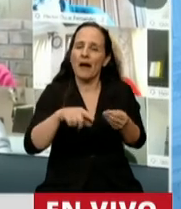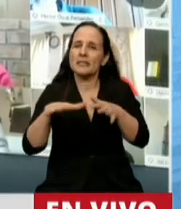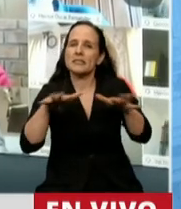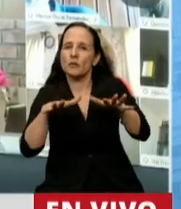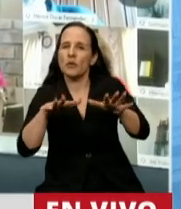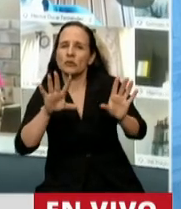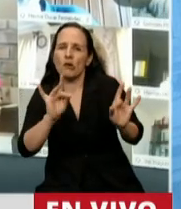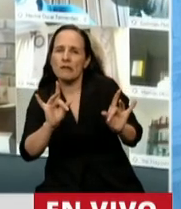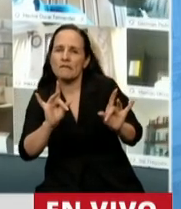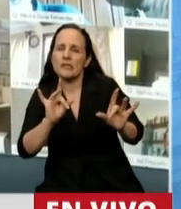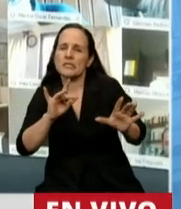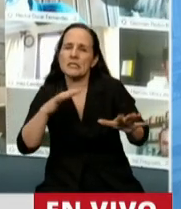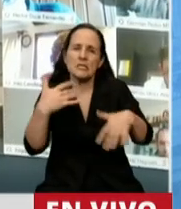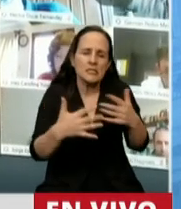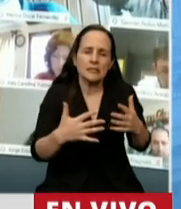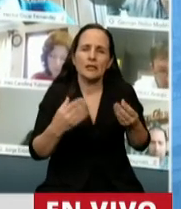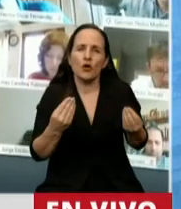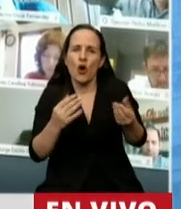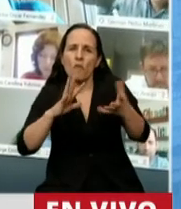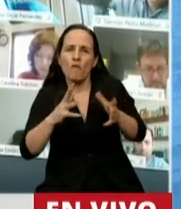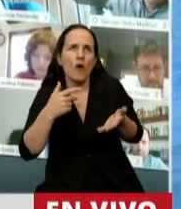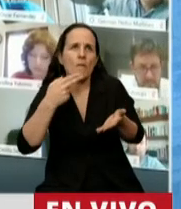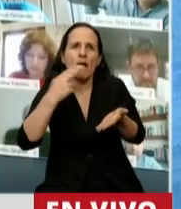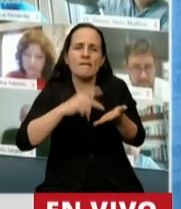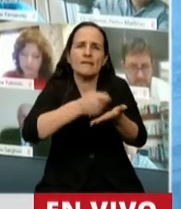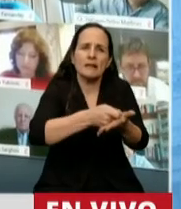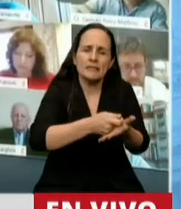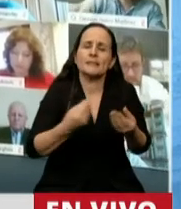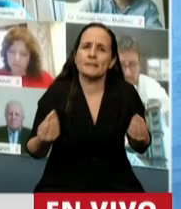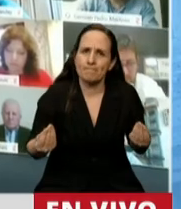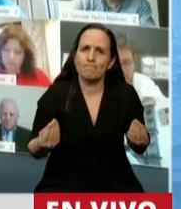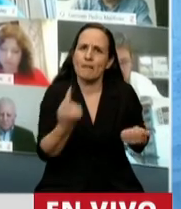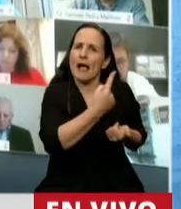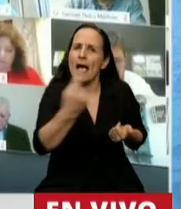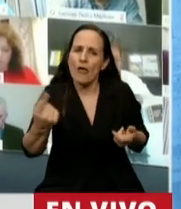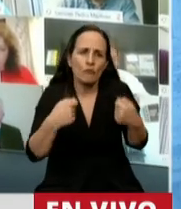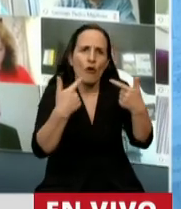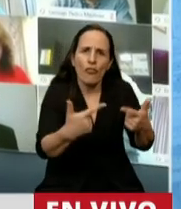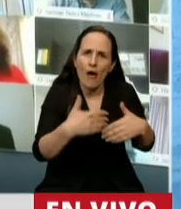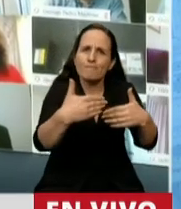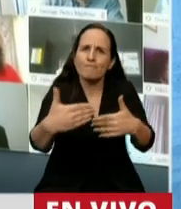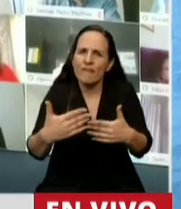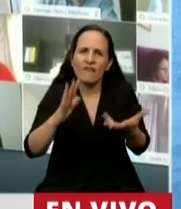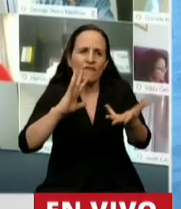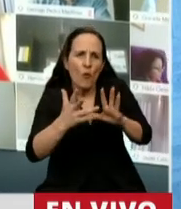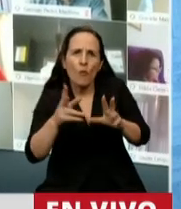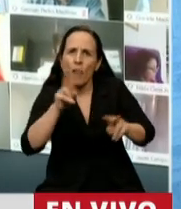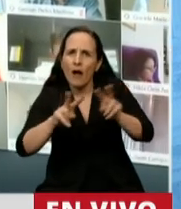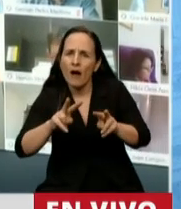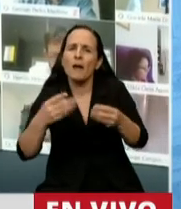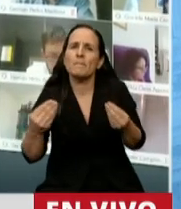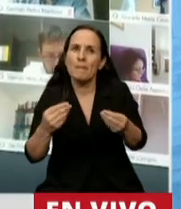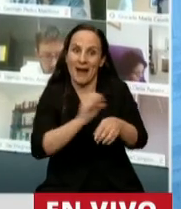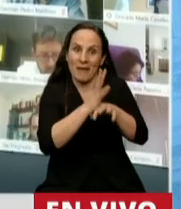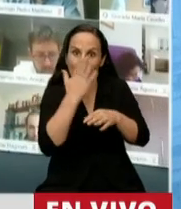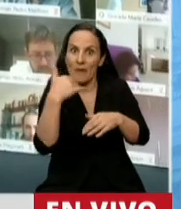complicados en sus obligaciones contributivas. Ofrecer a cada deudor esta herramienta y plasmarla en mejores condiciones para afrontar la post